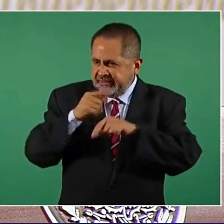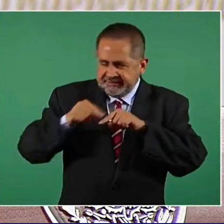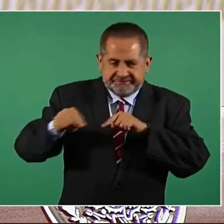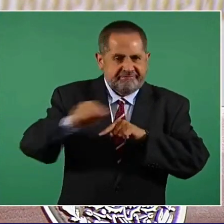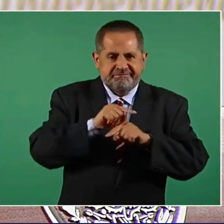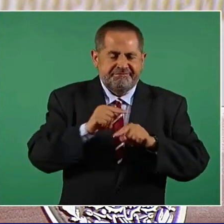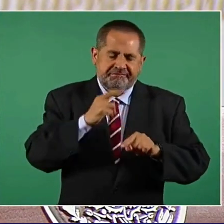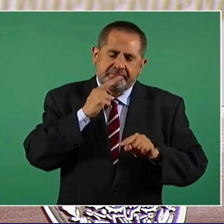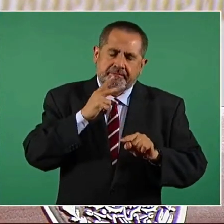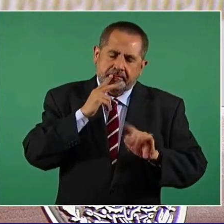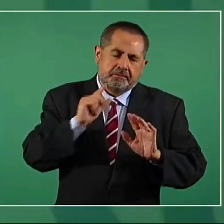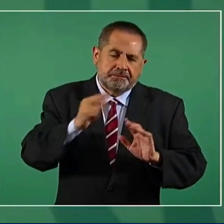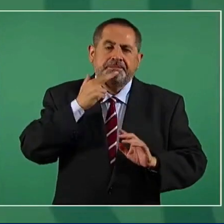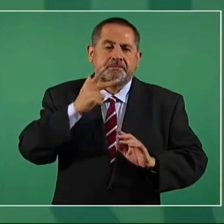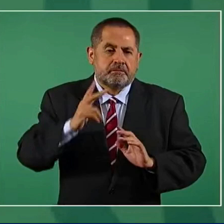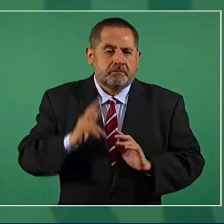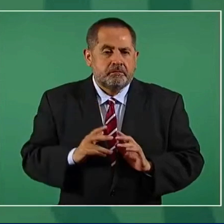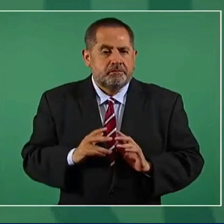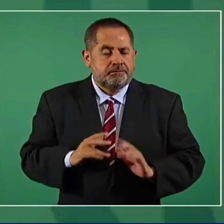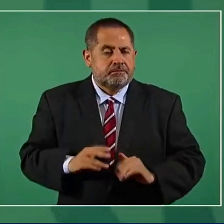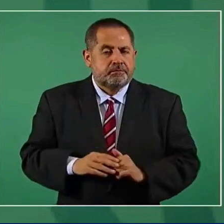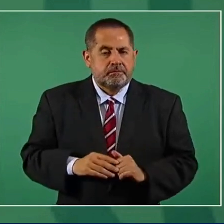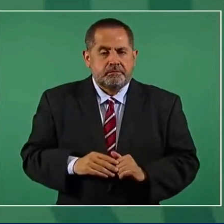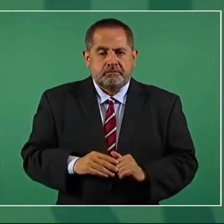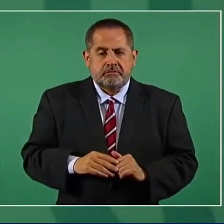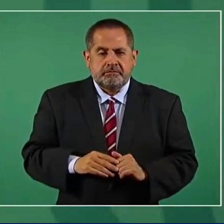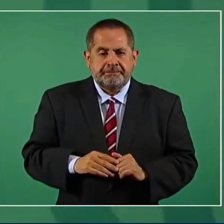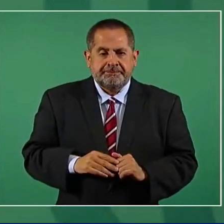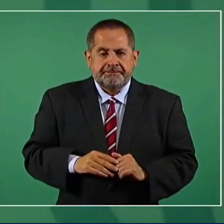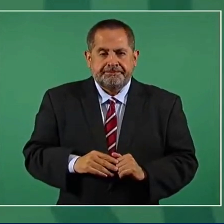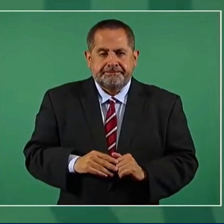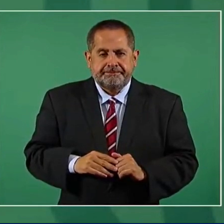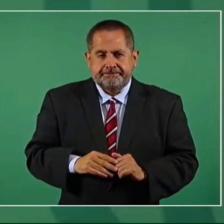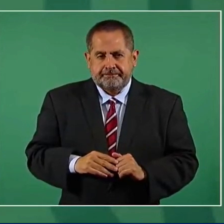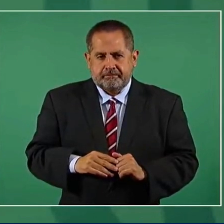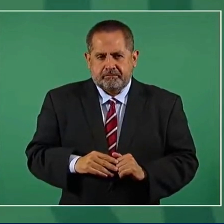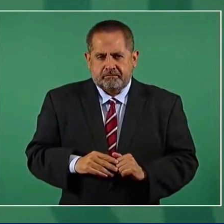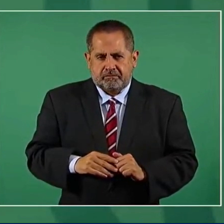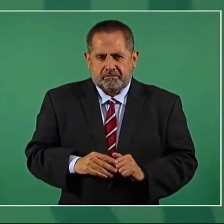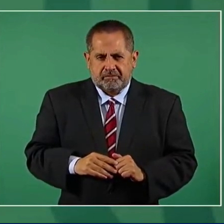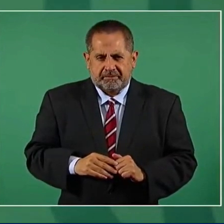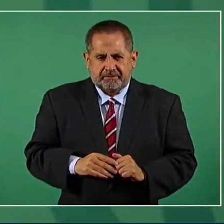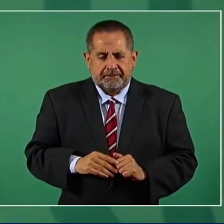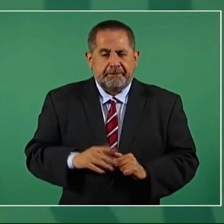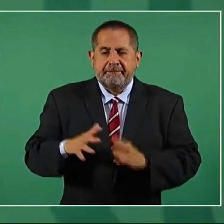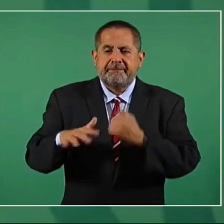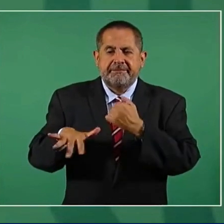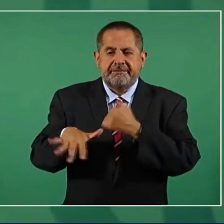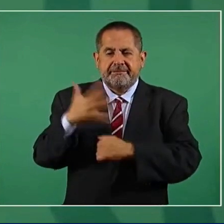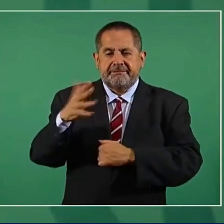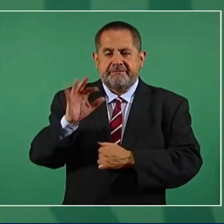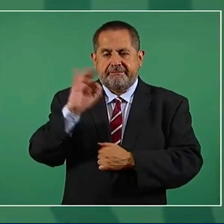en 15%.